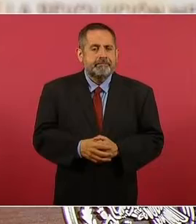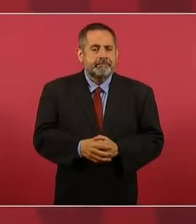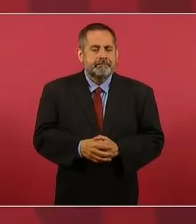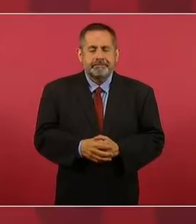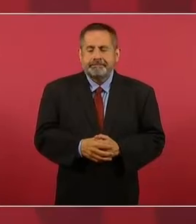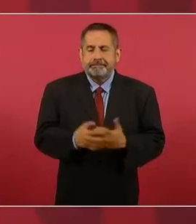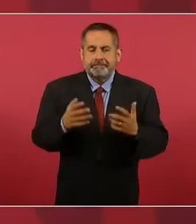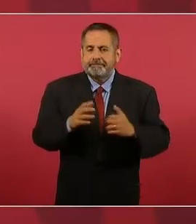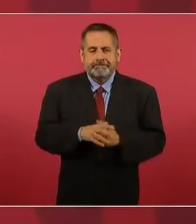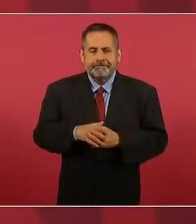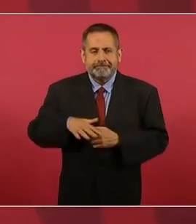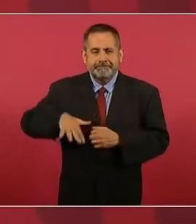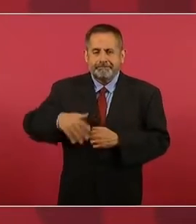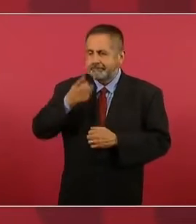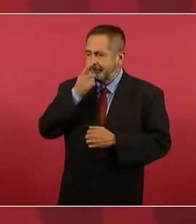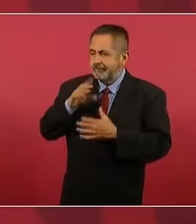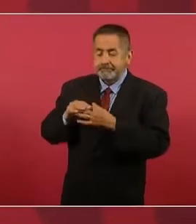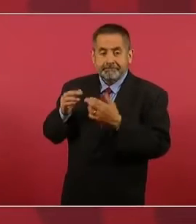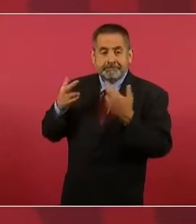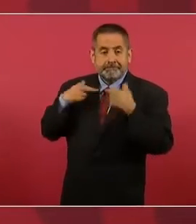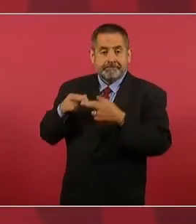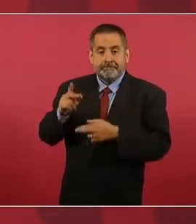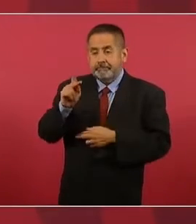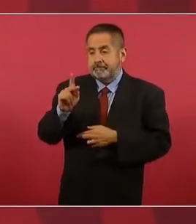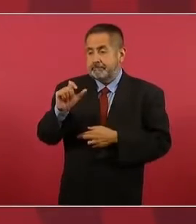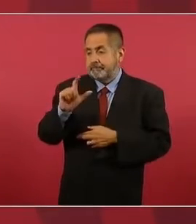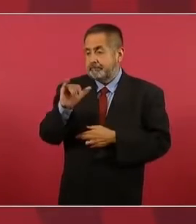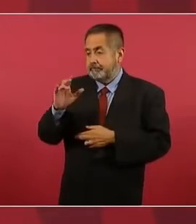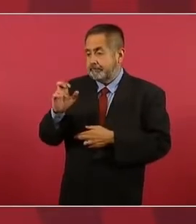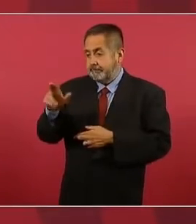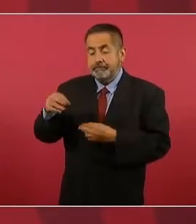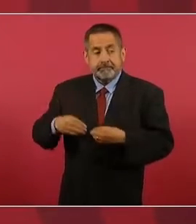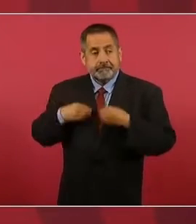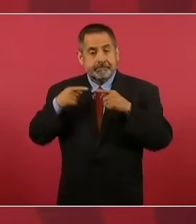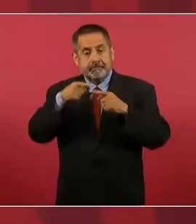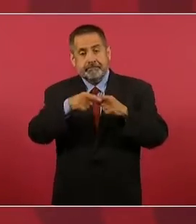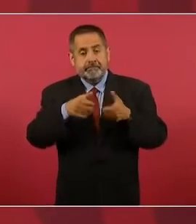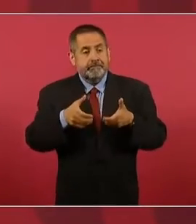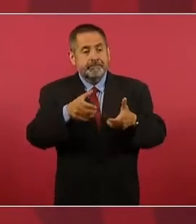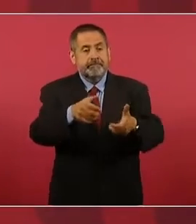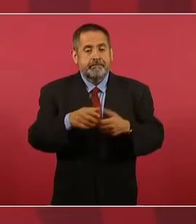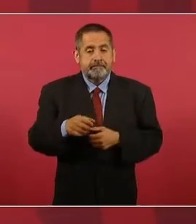como decía mi maestro Peixer, que Porcioto vivía por allá, en Sierra Nevada,